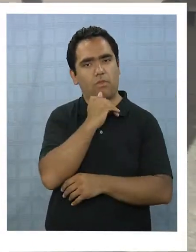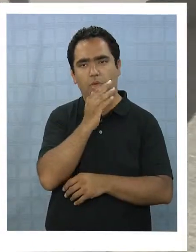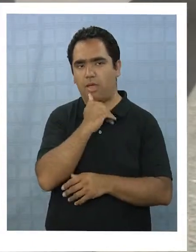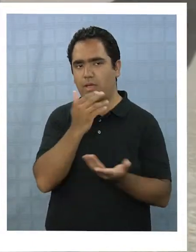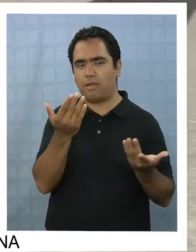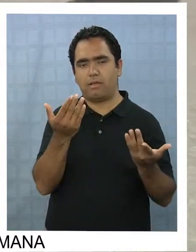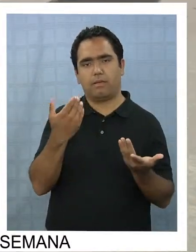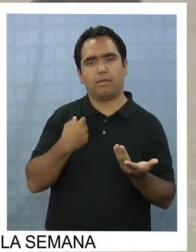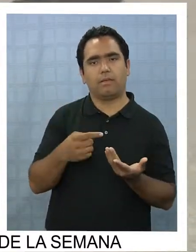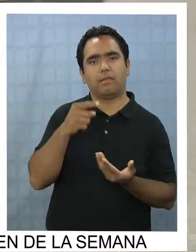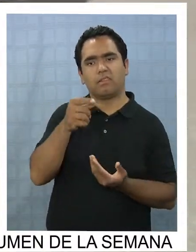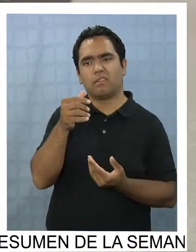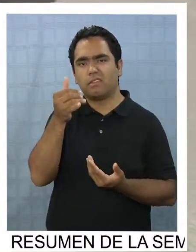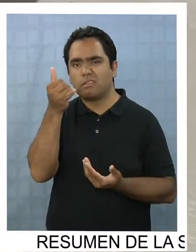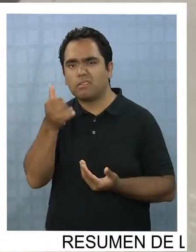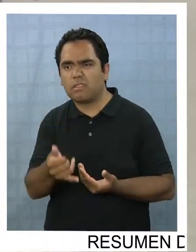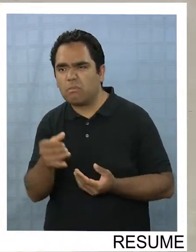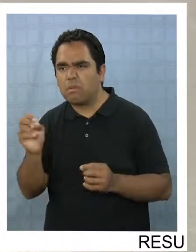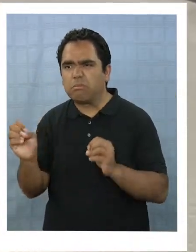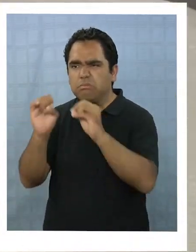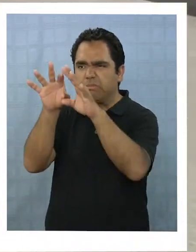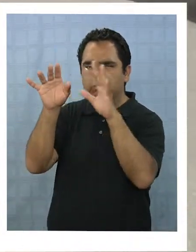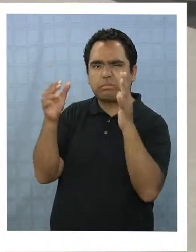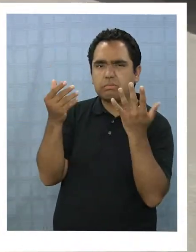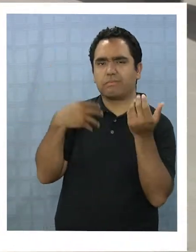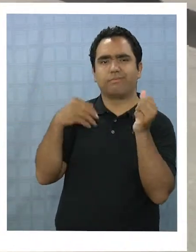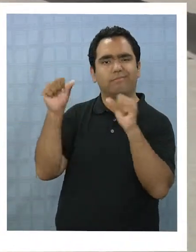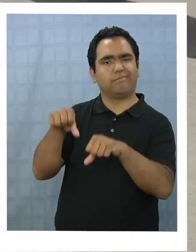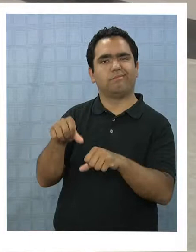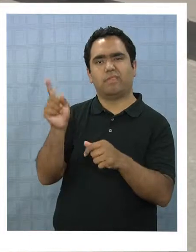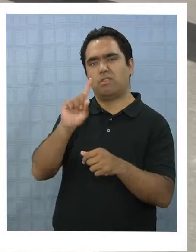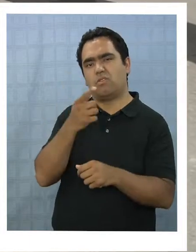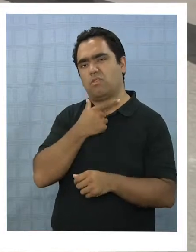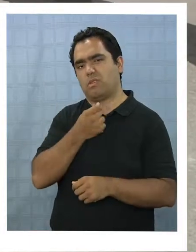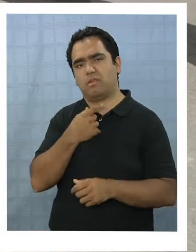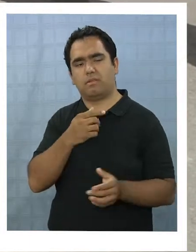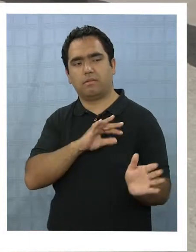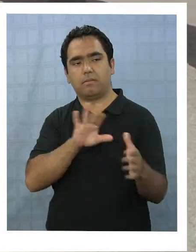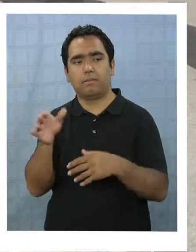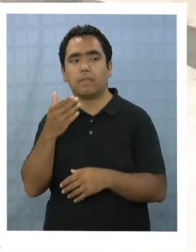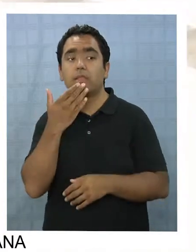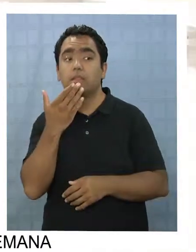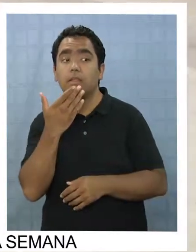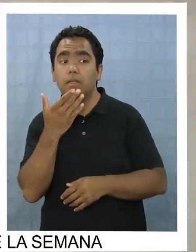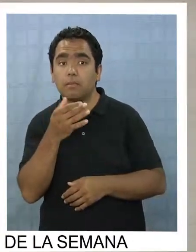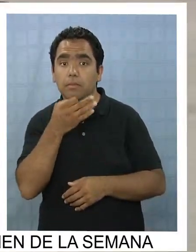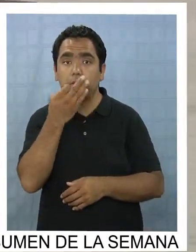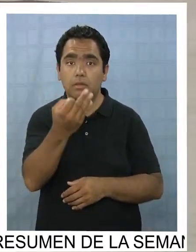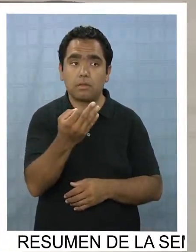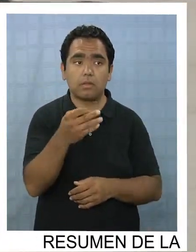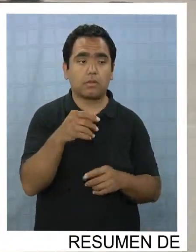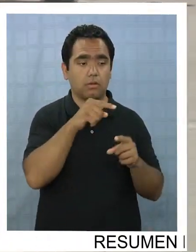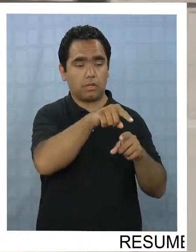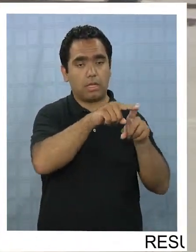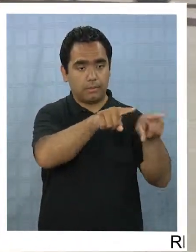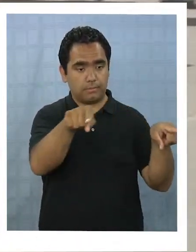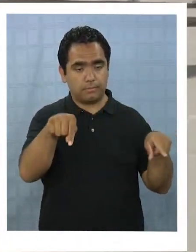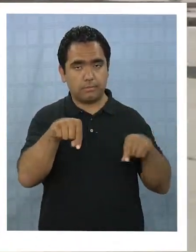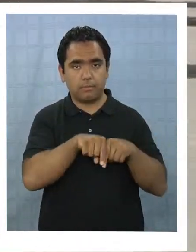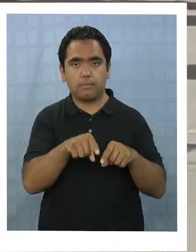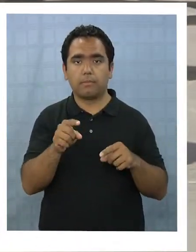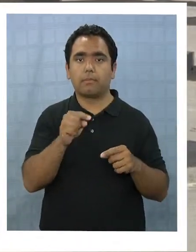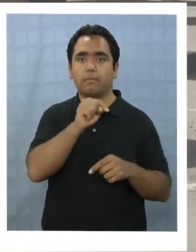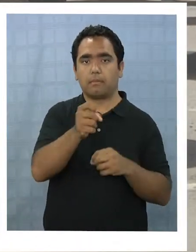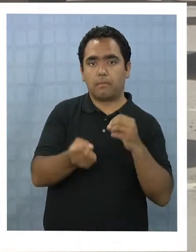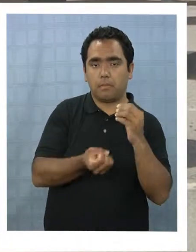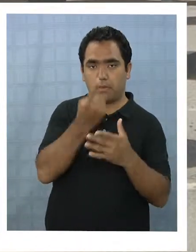indeseable en las comunidades. El Ejecutivo Hispano señaló también que SolarPak es la primera planta de este